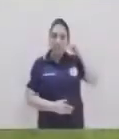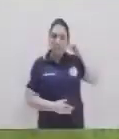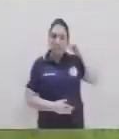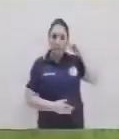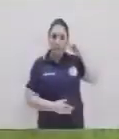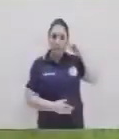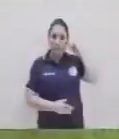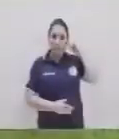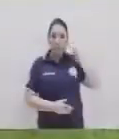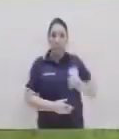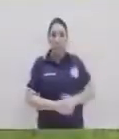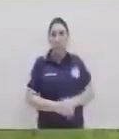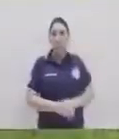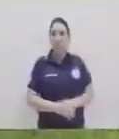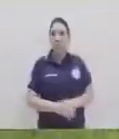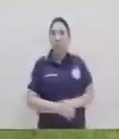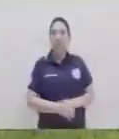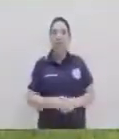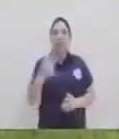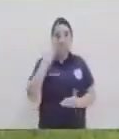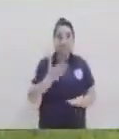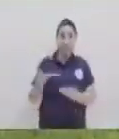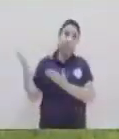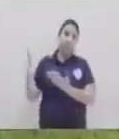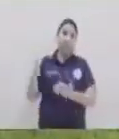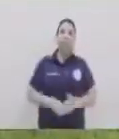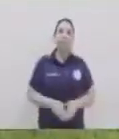parte baja